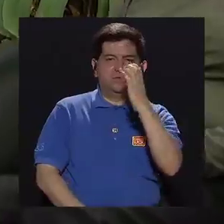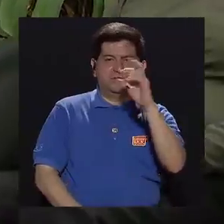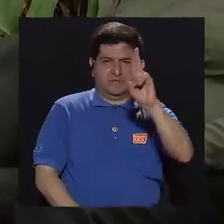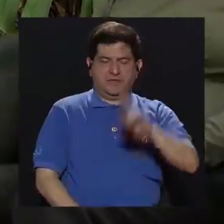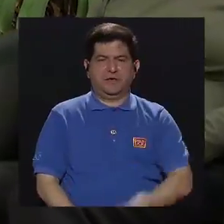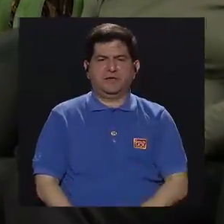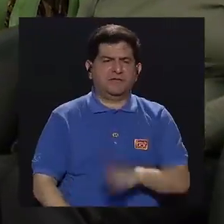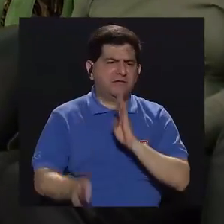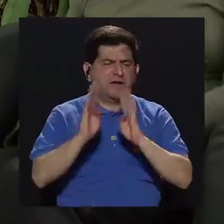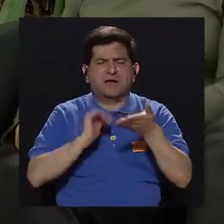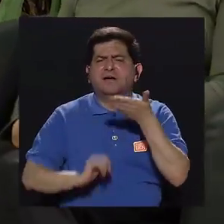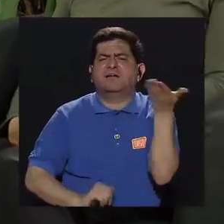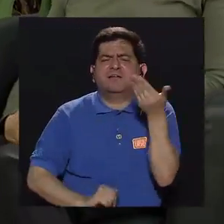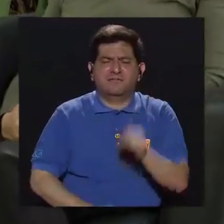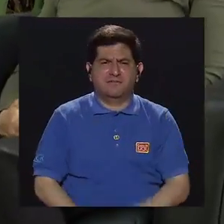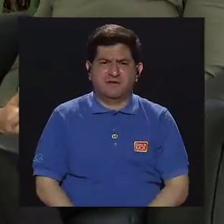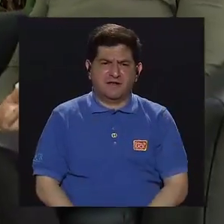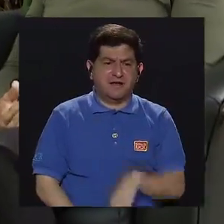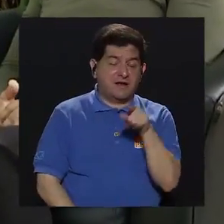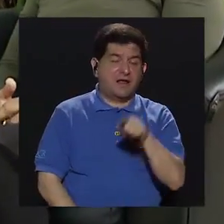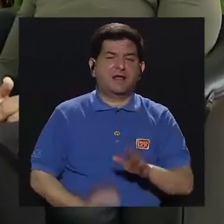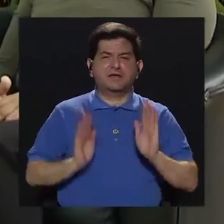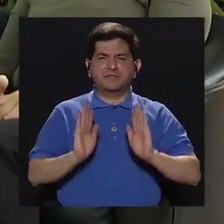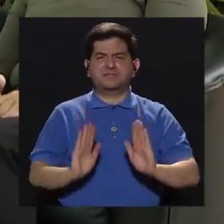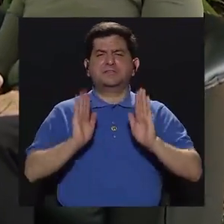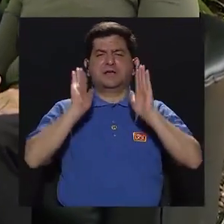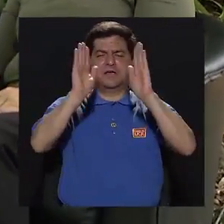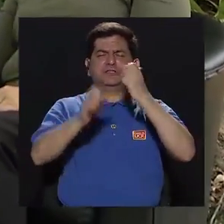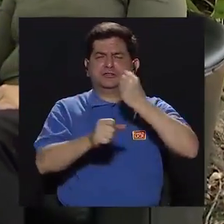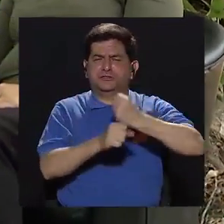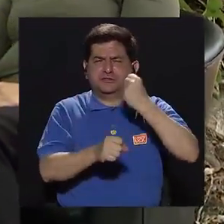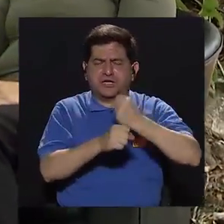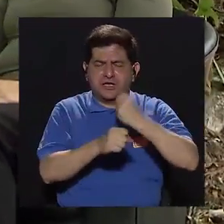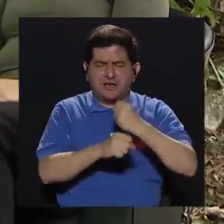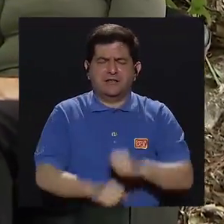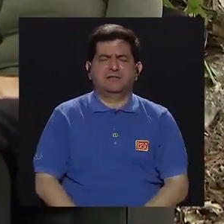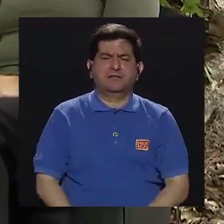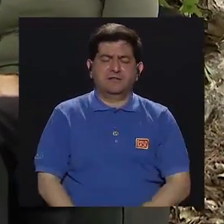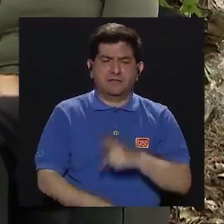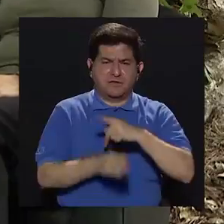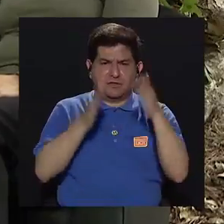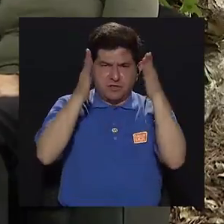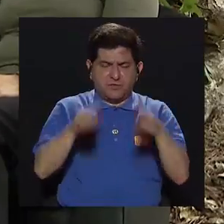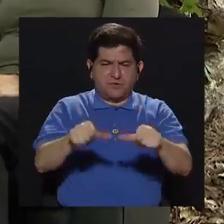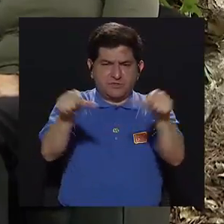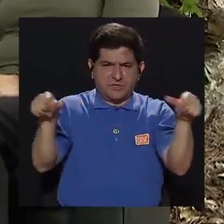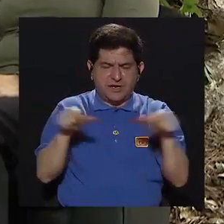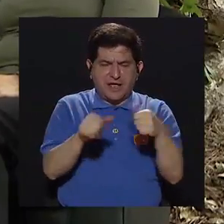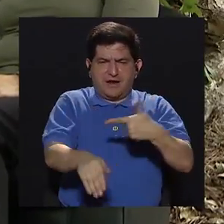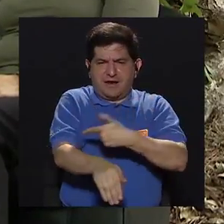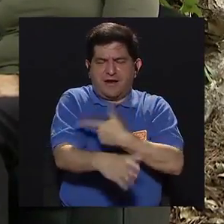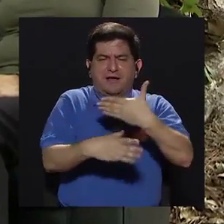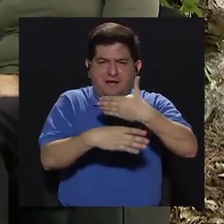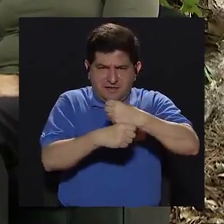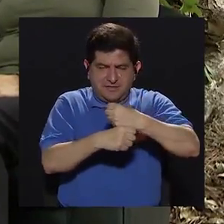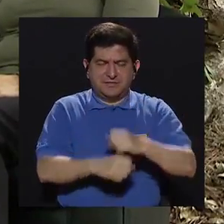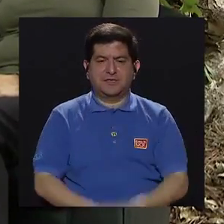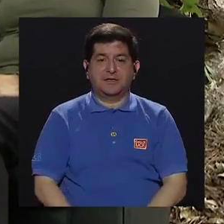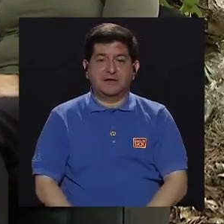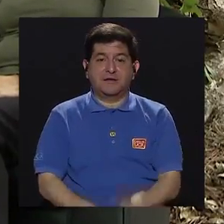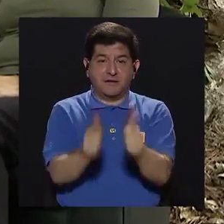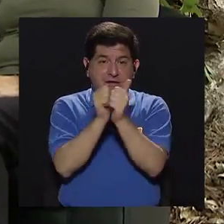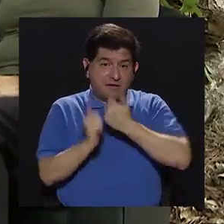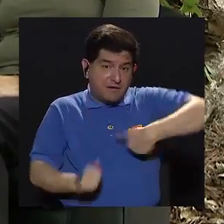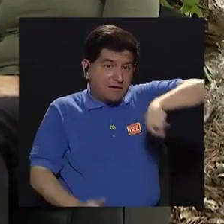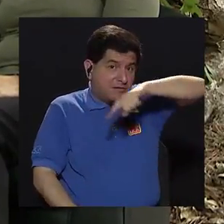conversando acerca de esa excelente y extraordinaria labor que realizan los profesionales en enfermería y para esto